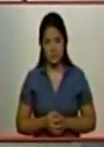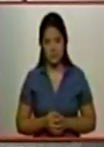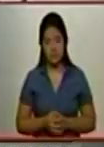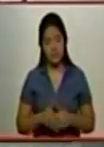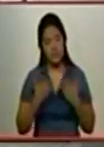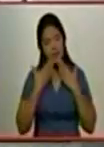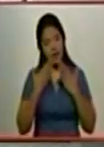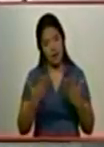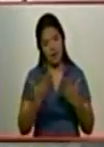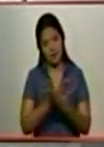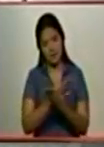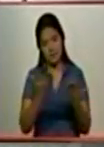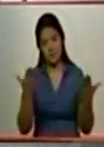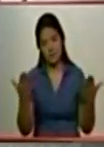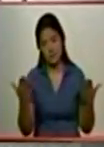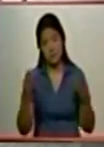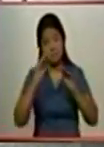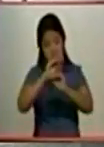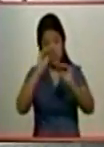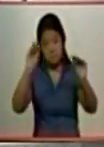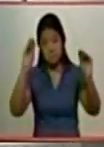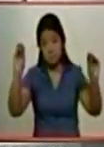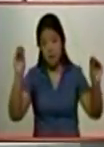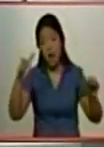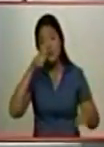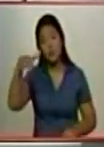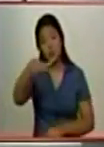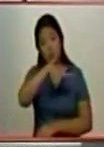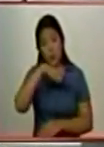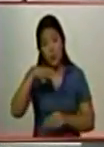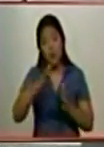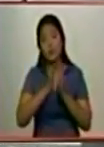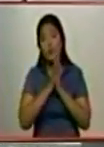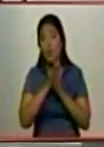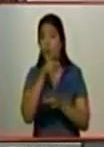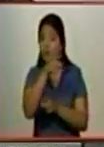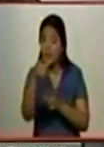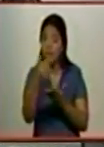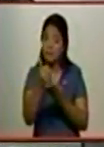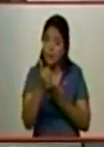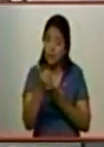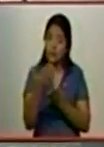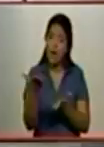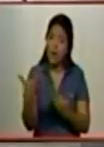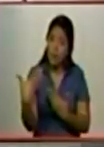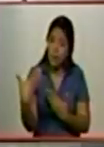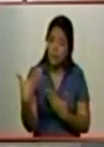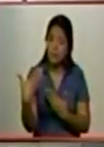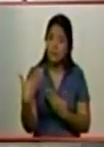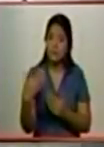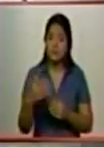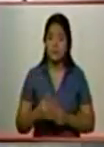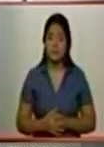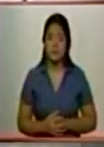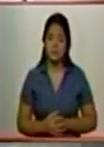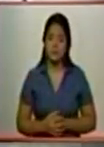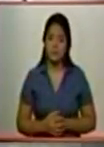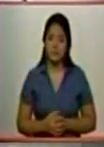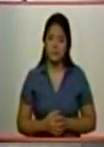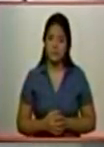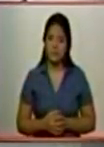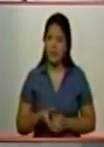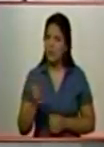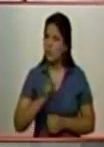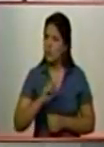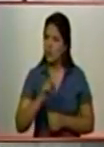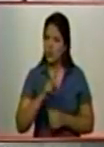Agradecemos y convocamos a nuestro pueblo, requerimos de su apoyo para evitar que seamos